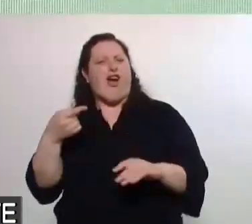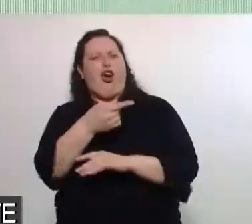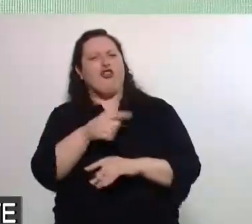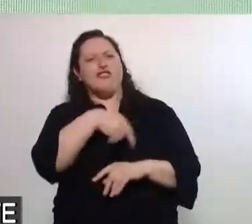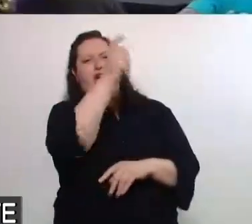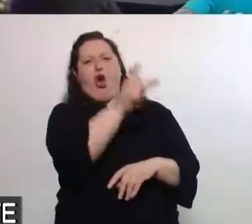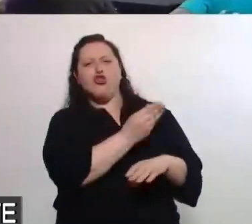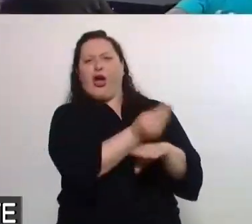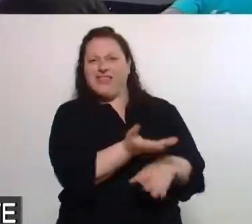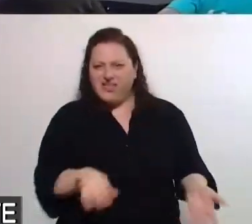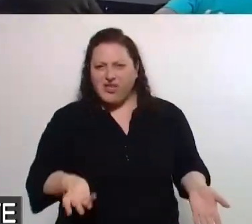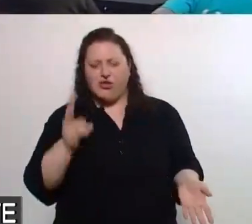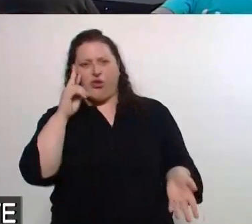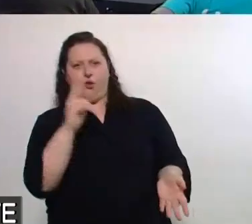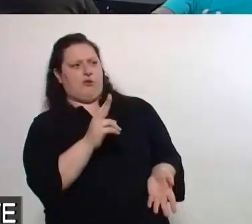claramente